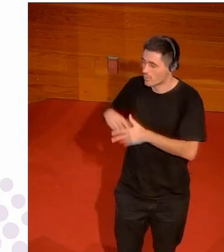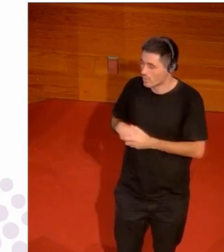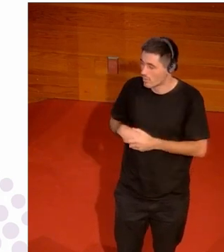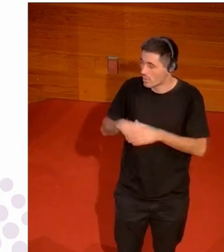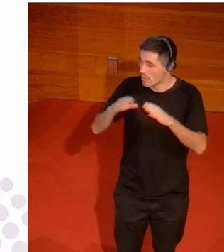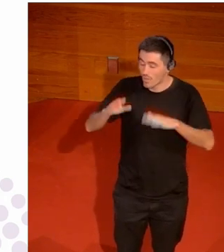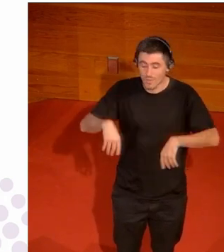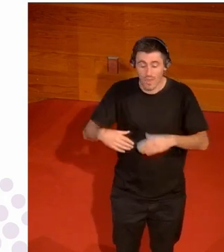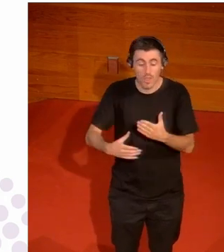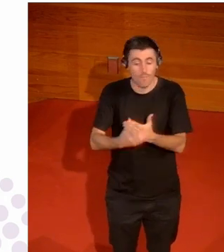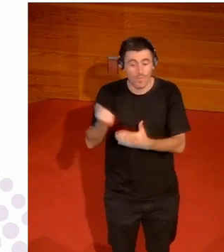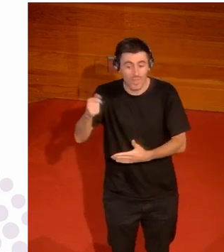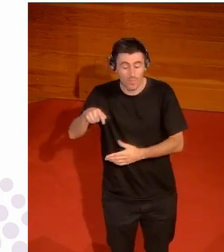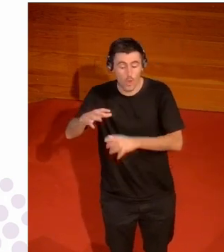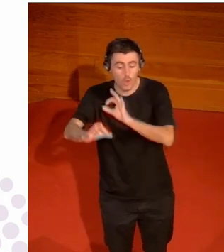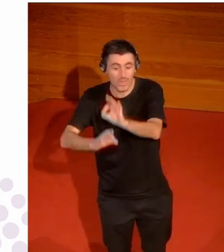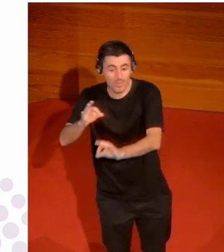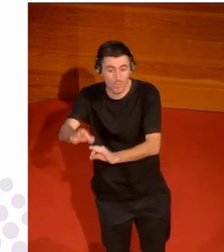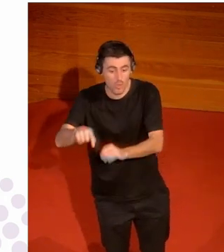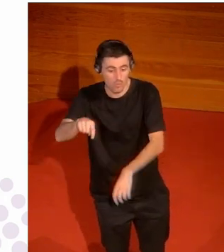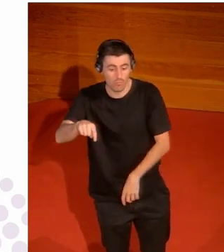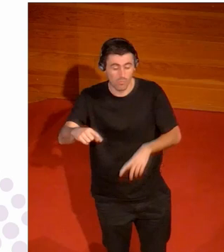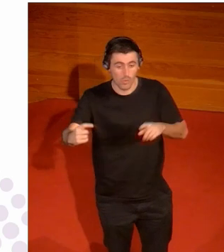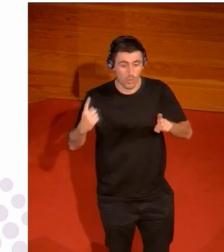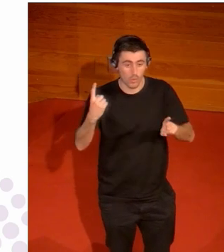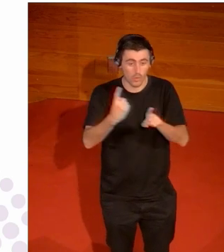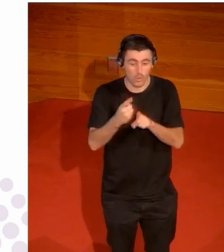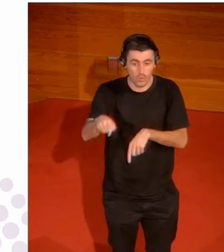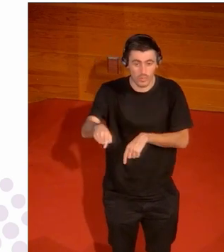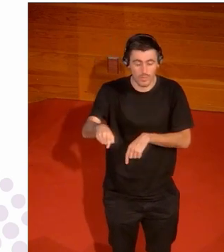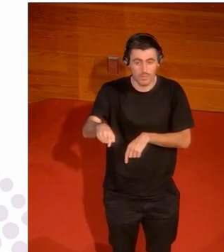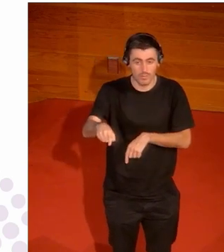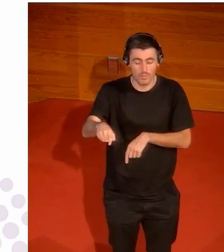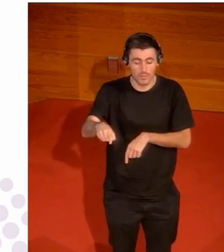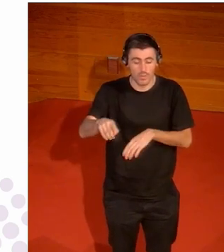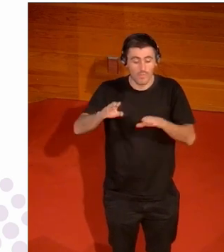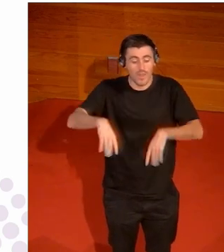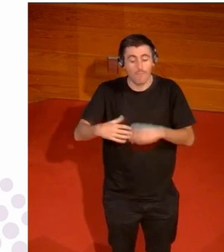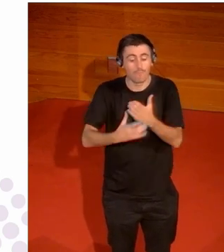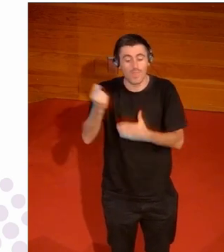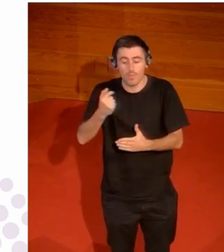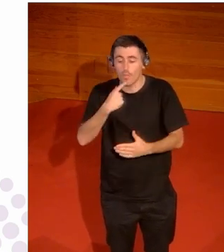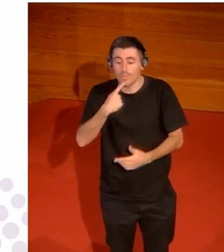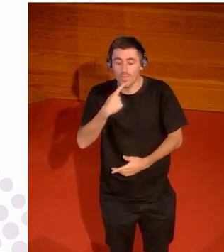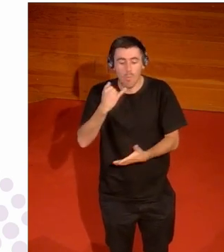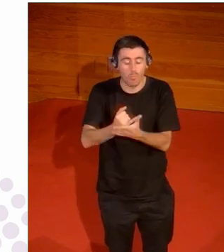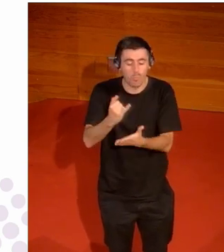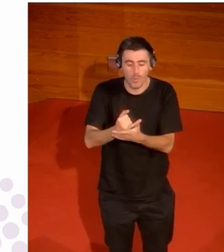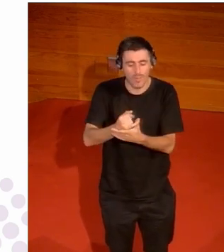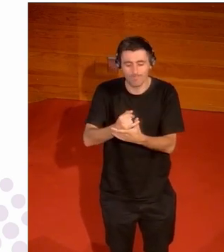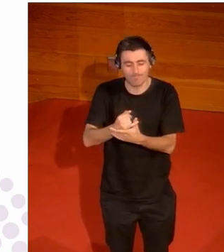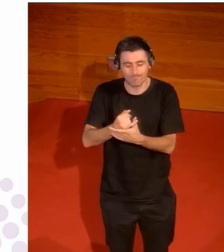cromosómicos de una organización con la que ellos están peleados pero que aquí dice que su pasaporte dice que son cimel que son mujeres